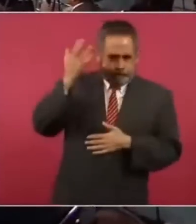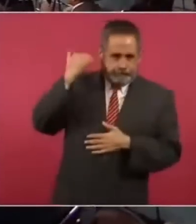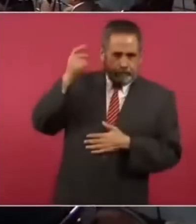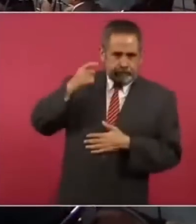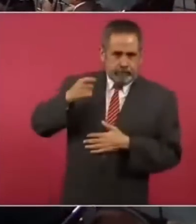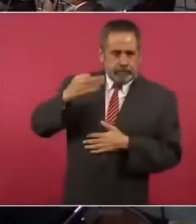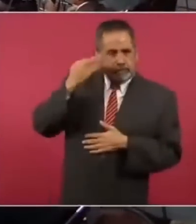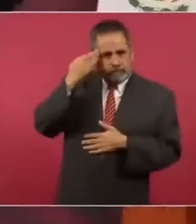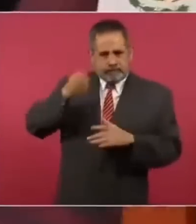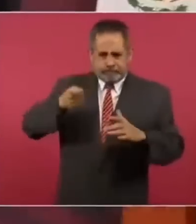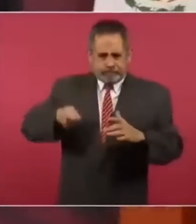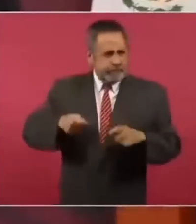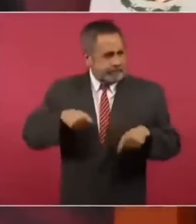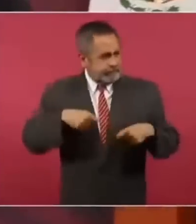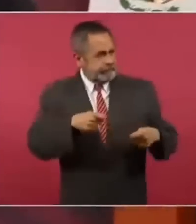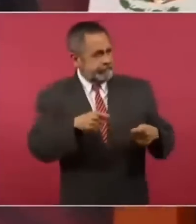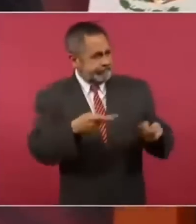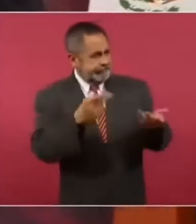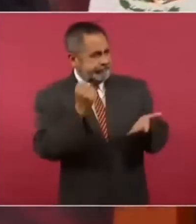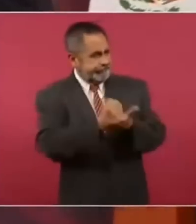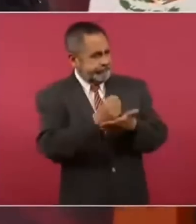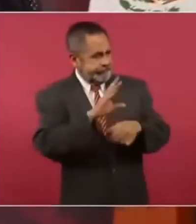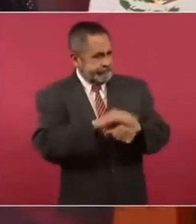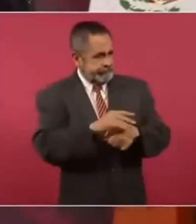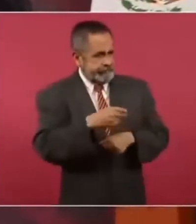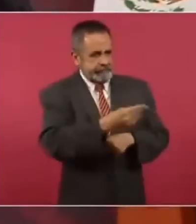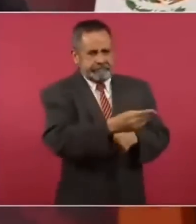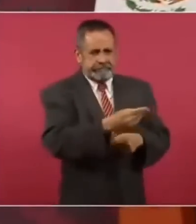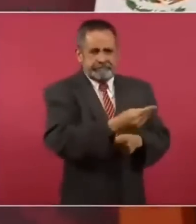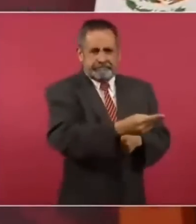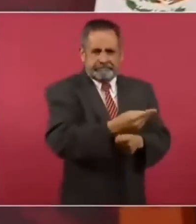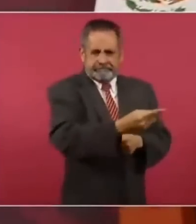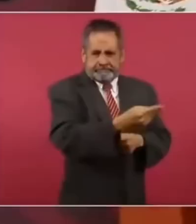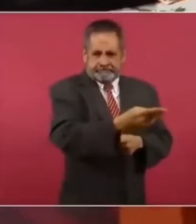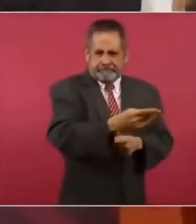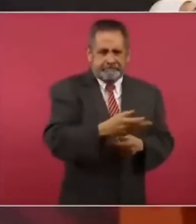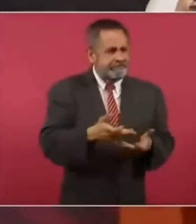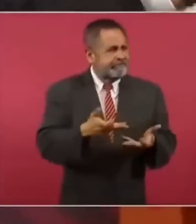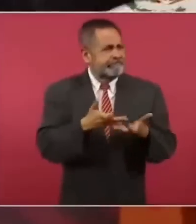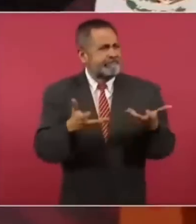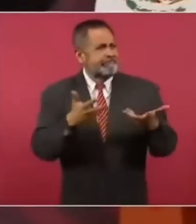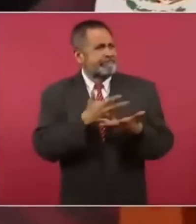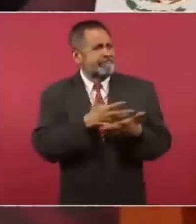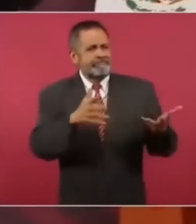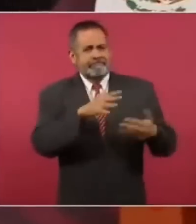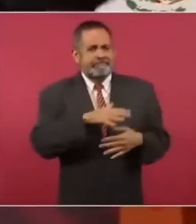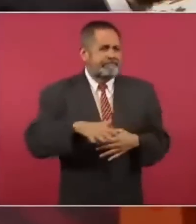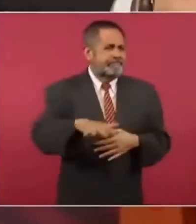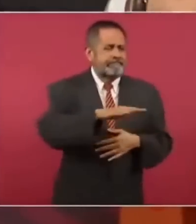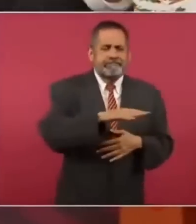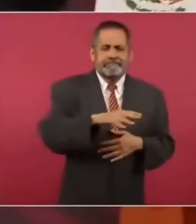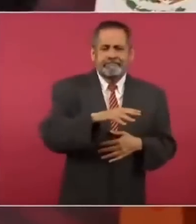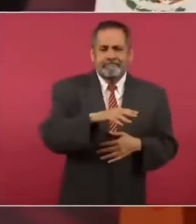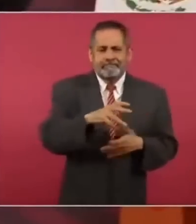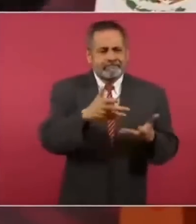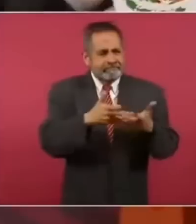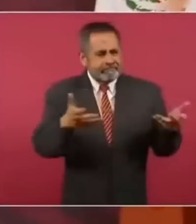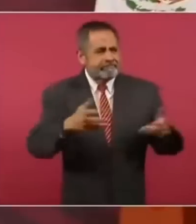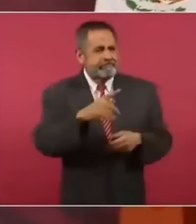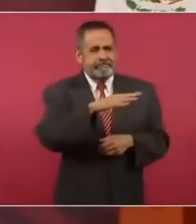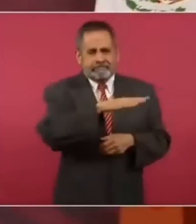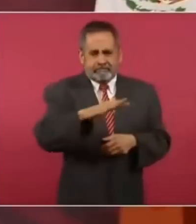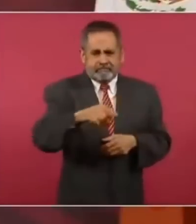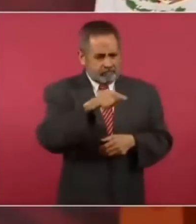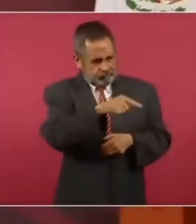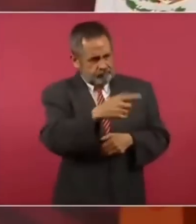donde les entregaron áreas en tierra en agua para extraer